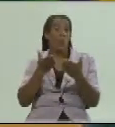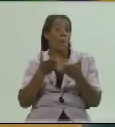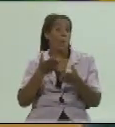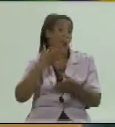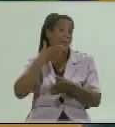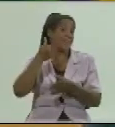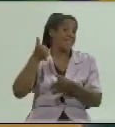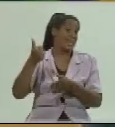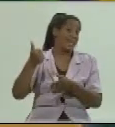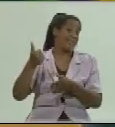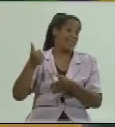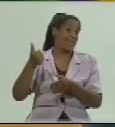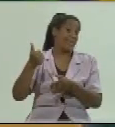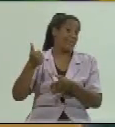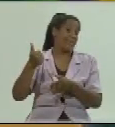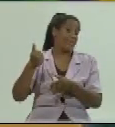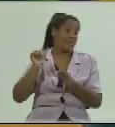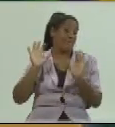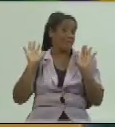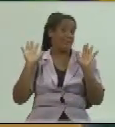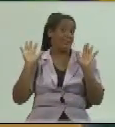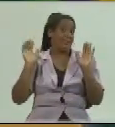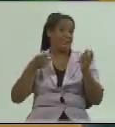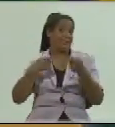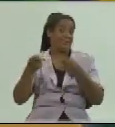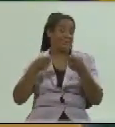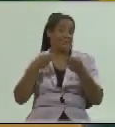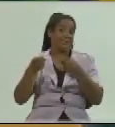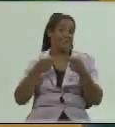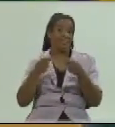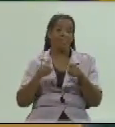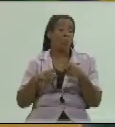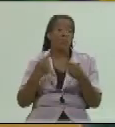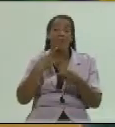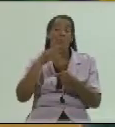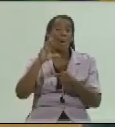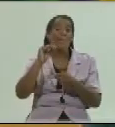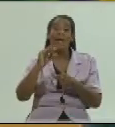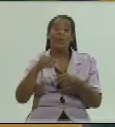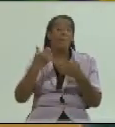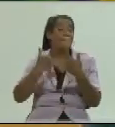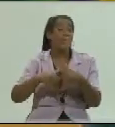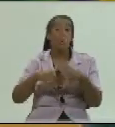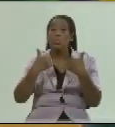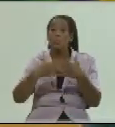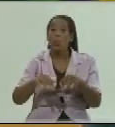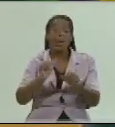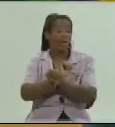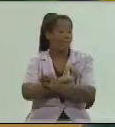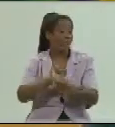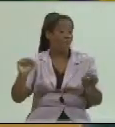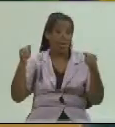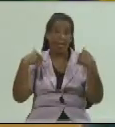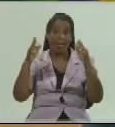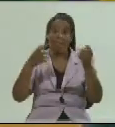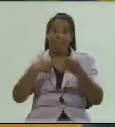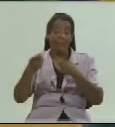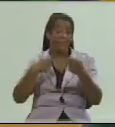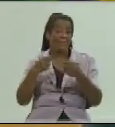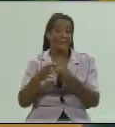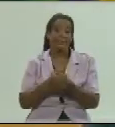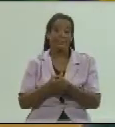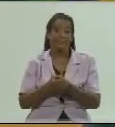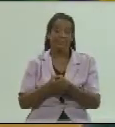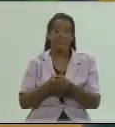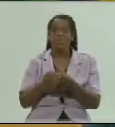que esas formas que acuden también allí a comercializar porque estamos hablando que hasta los productores van a poder comercializar ya tienen un reto donde